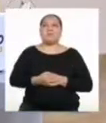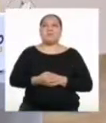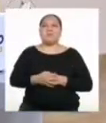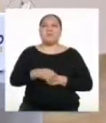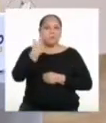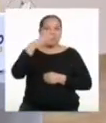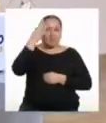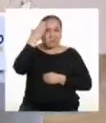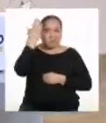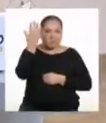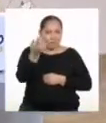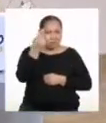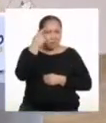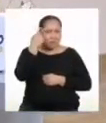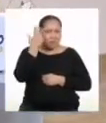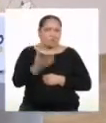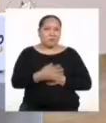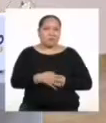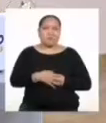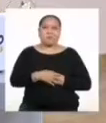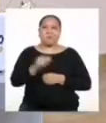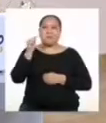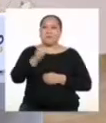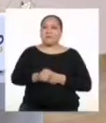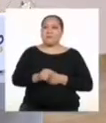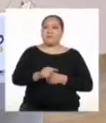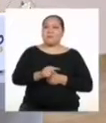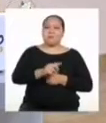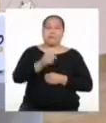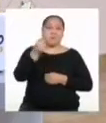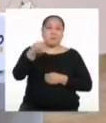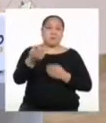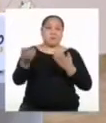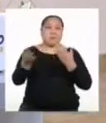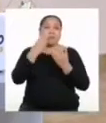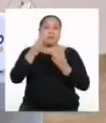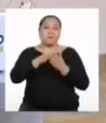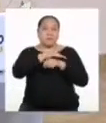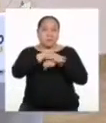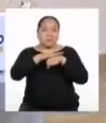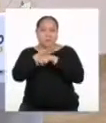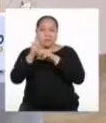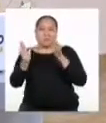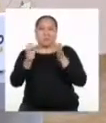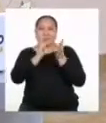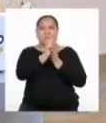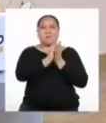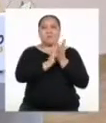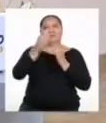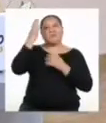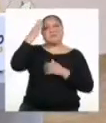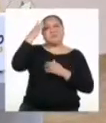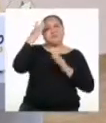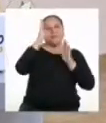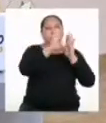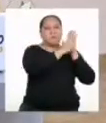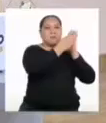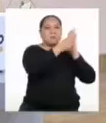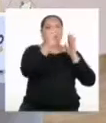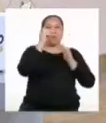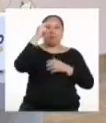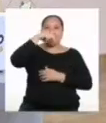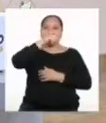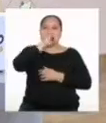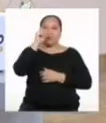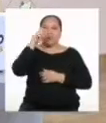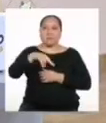¿Saben qué he pensado? Que dentro de todo es bien útil planificar el texto. O sea, yo sé que los fanzines son un formato más libre